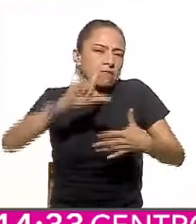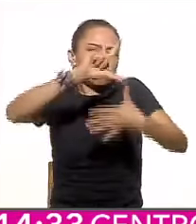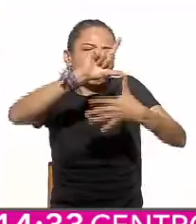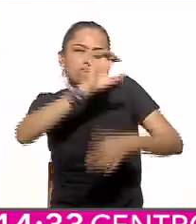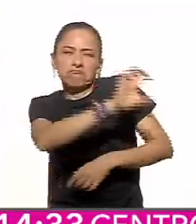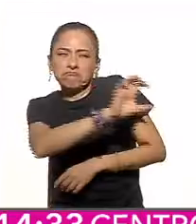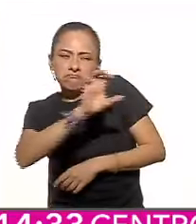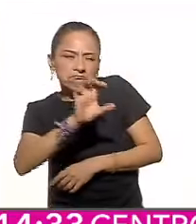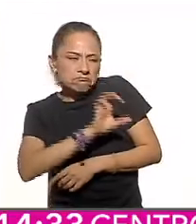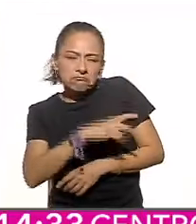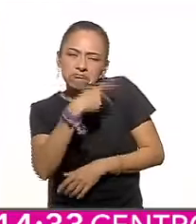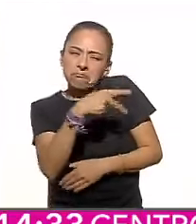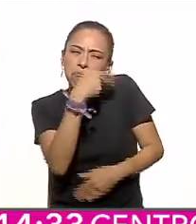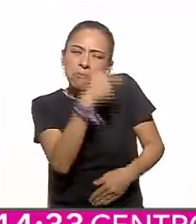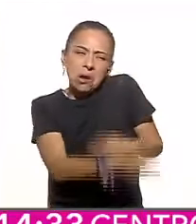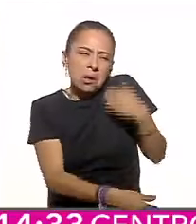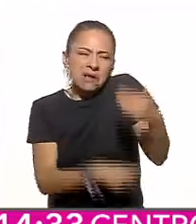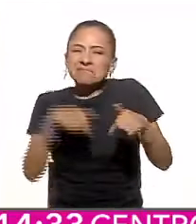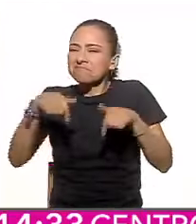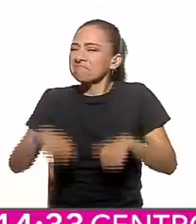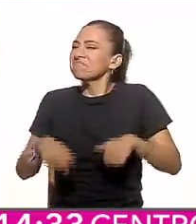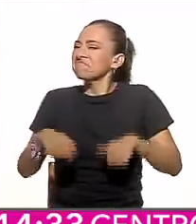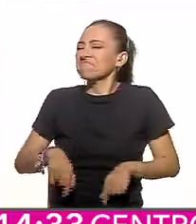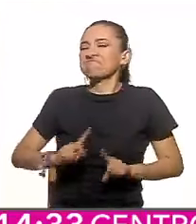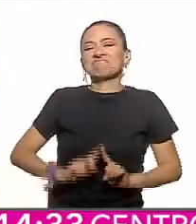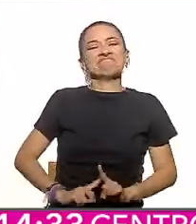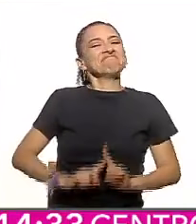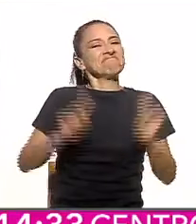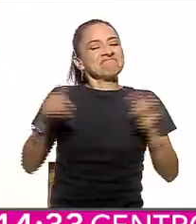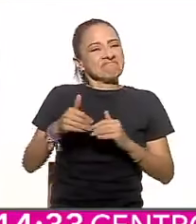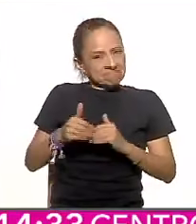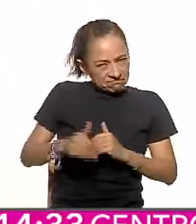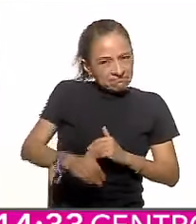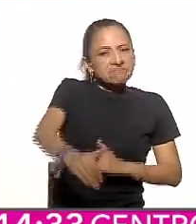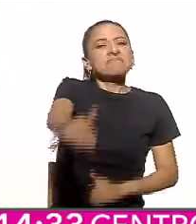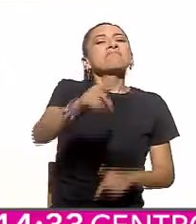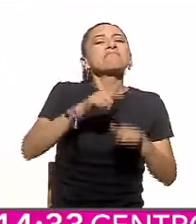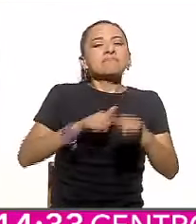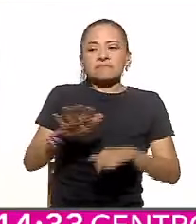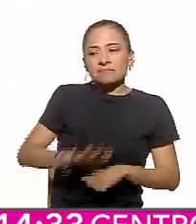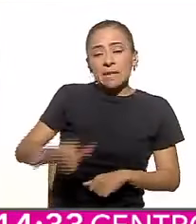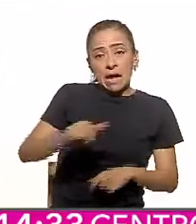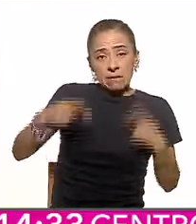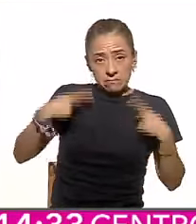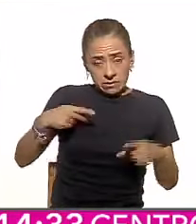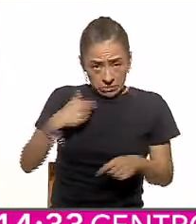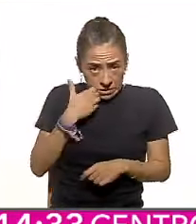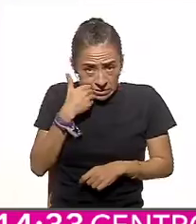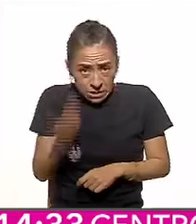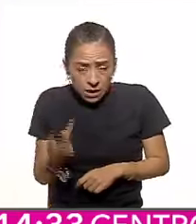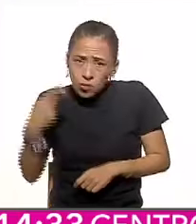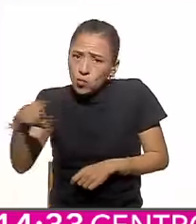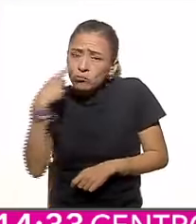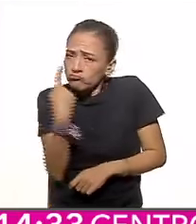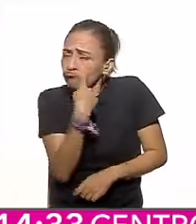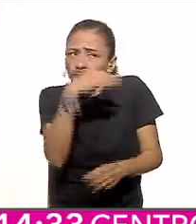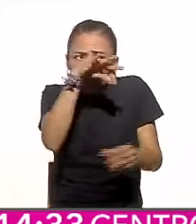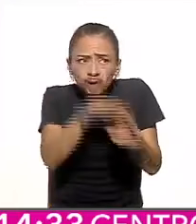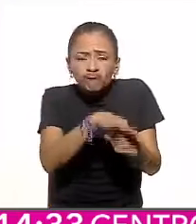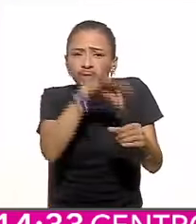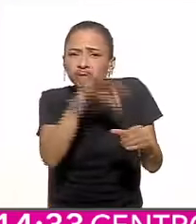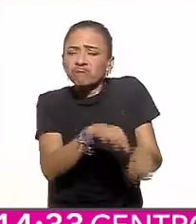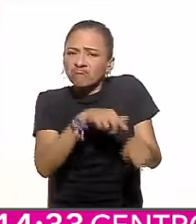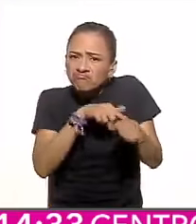durará, mientras el pueblo así lo decida con sus votos y en la que veremos partir y